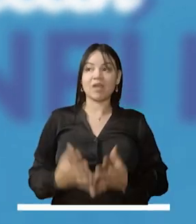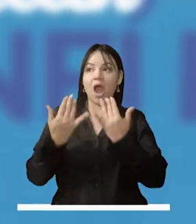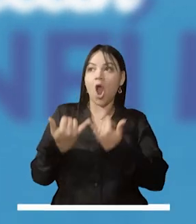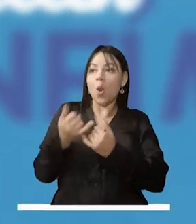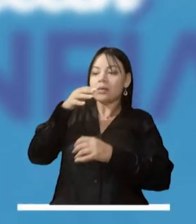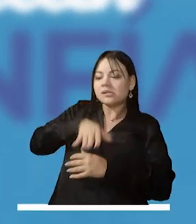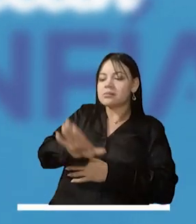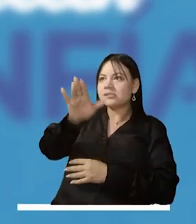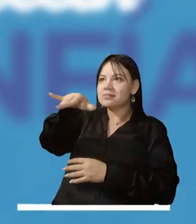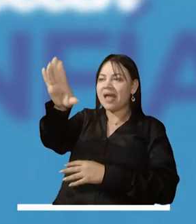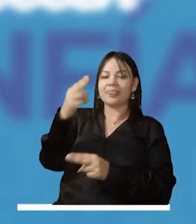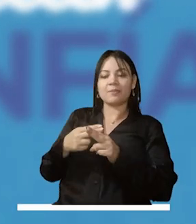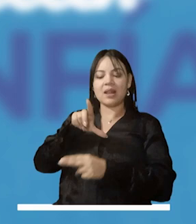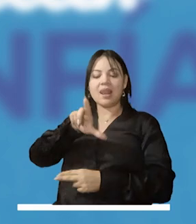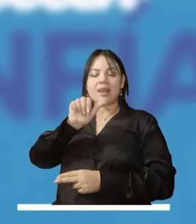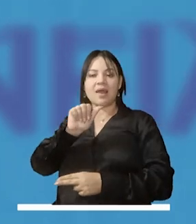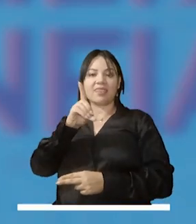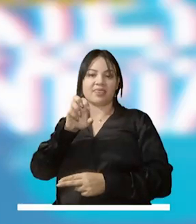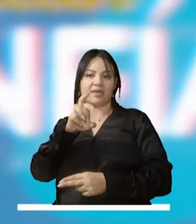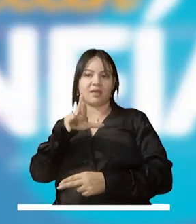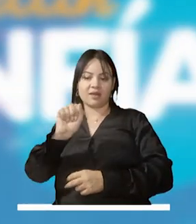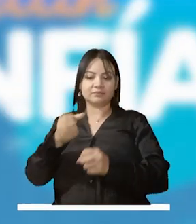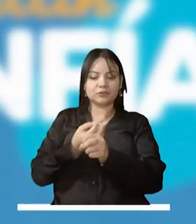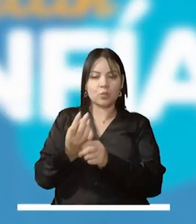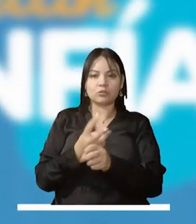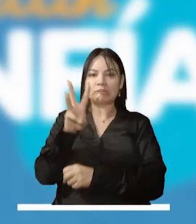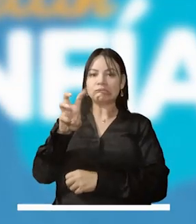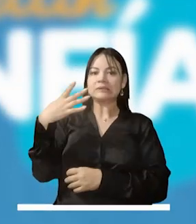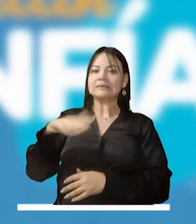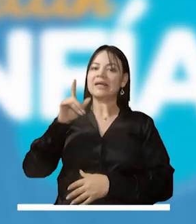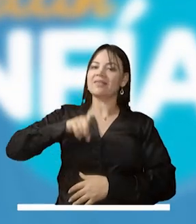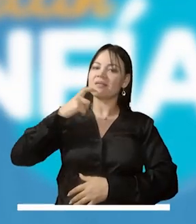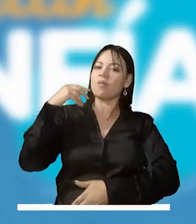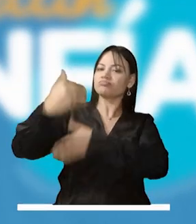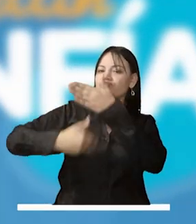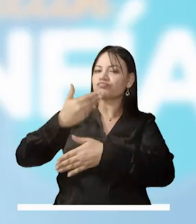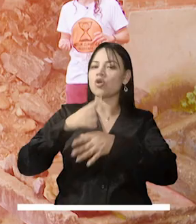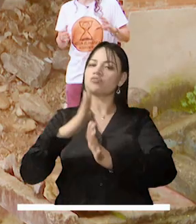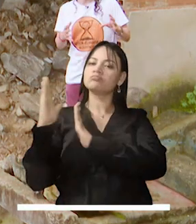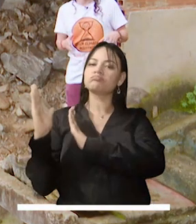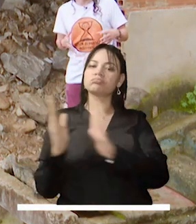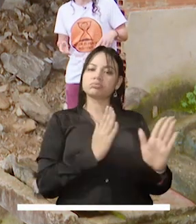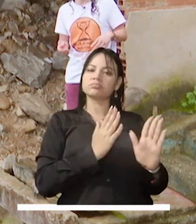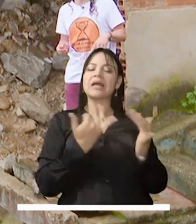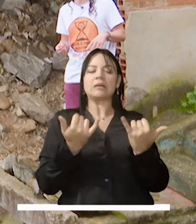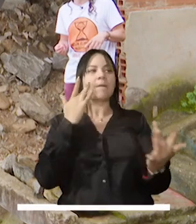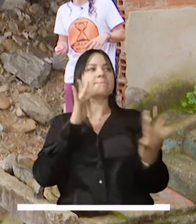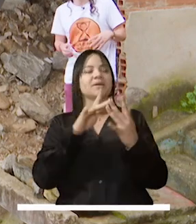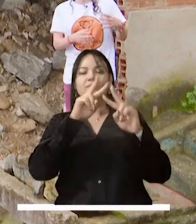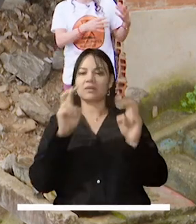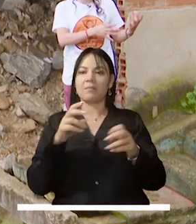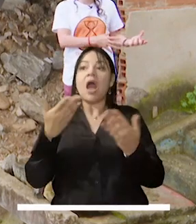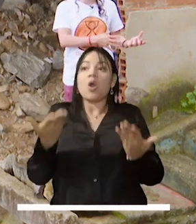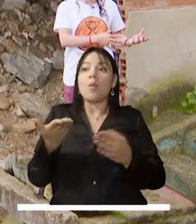En este momento, en la parte alta de la ladera de la Comuna 8, estamos un montón de procesos organizados hablando de eso precisamente,